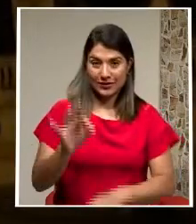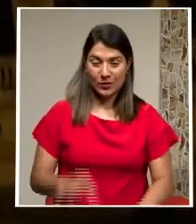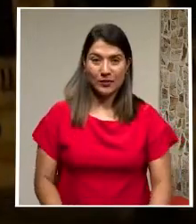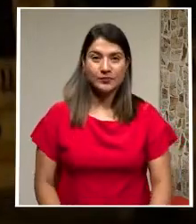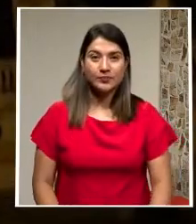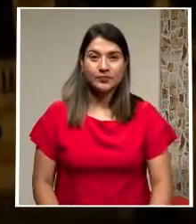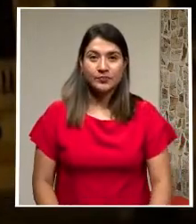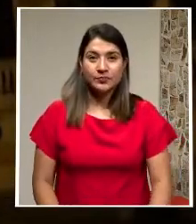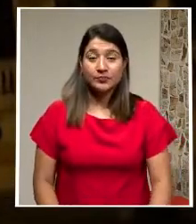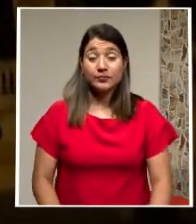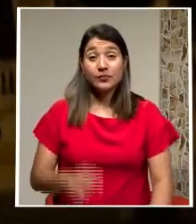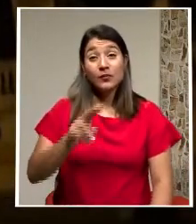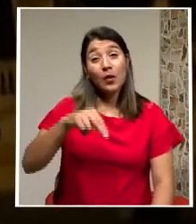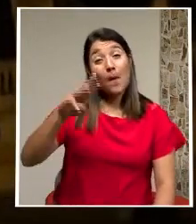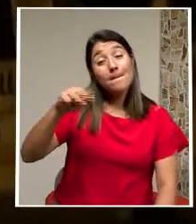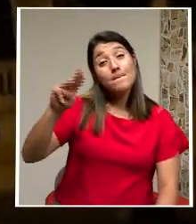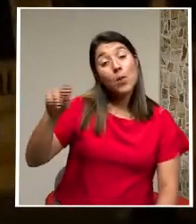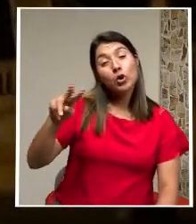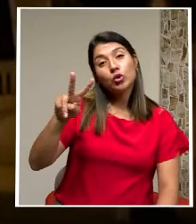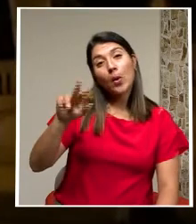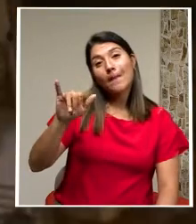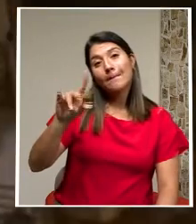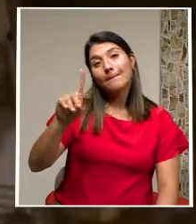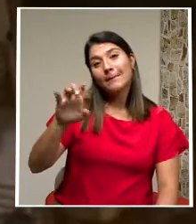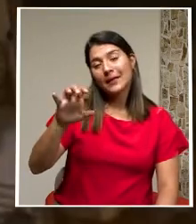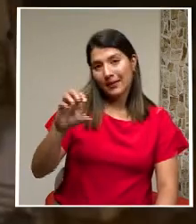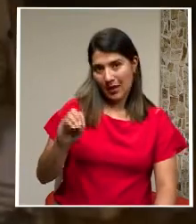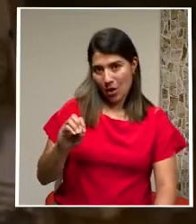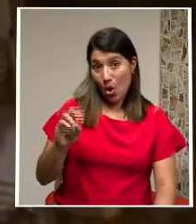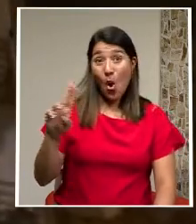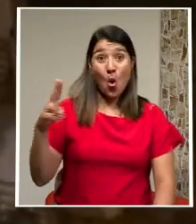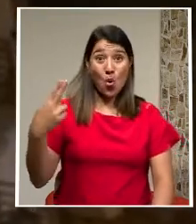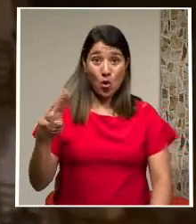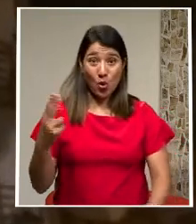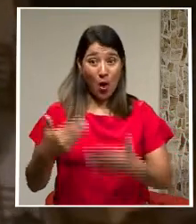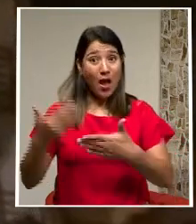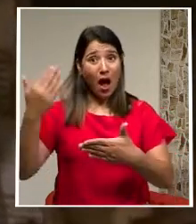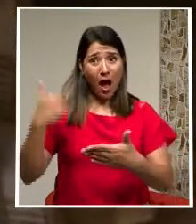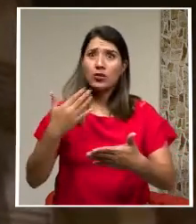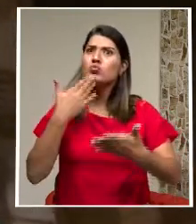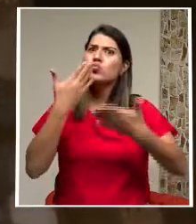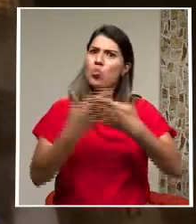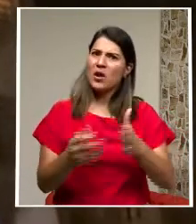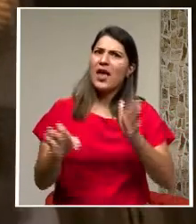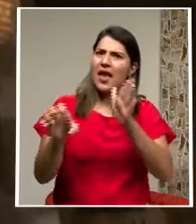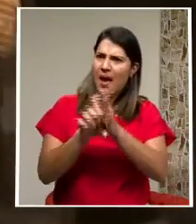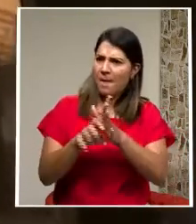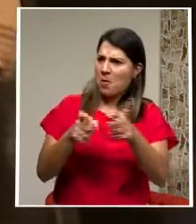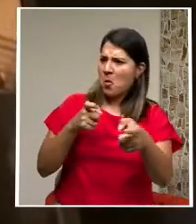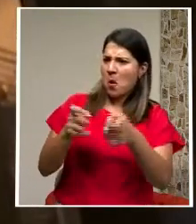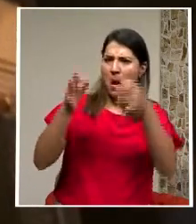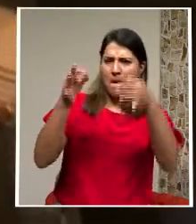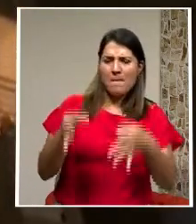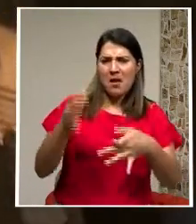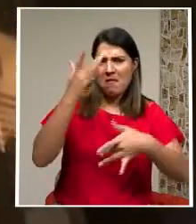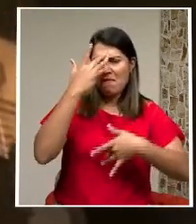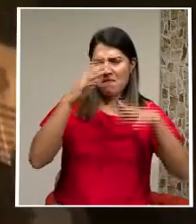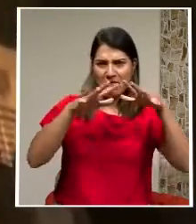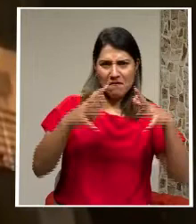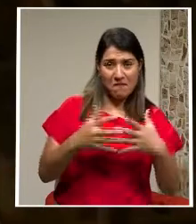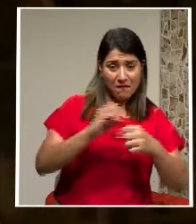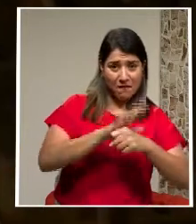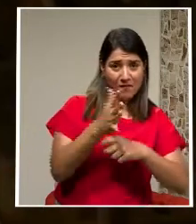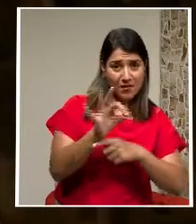Caceroladas En Montevideo Entre el enfado Y el estupor Uruguay Ha pasado de ser Uno de los ejemplos En la lucha Contra el coronavirus A ser el país